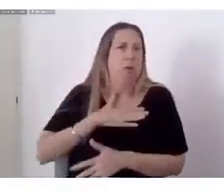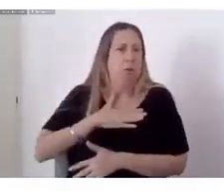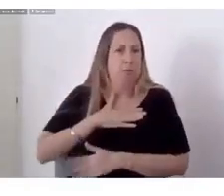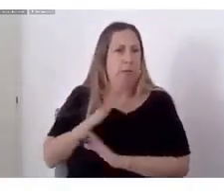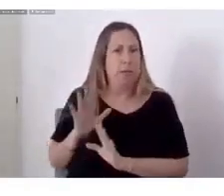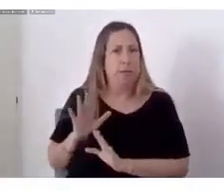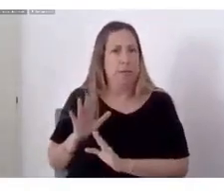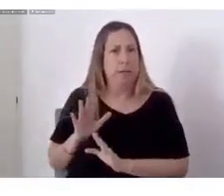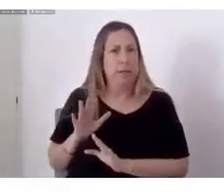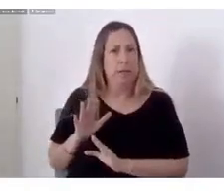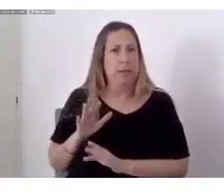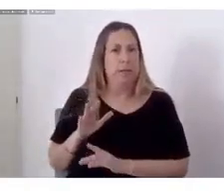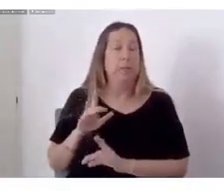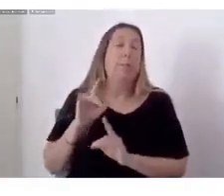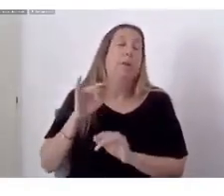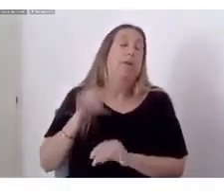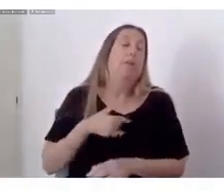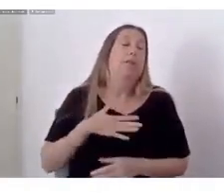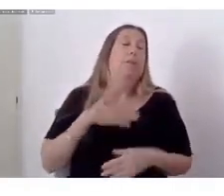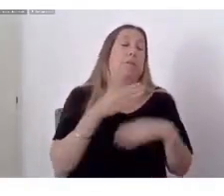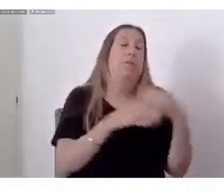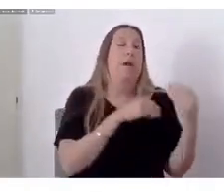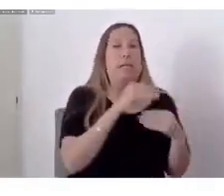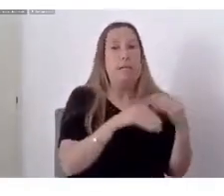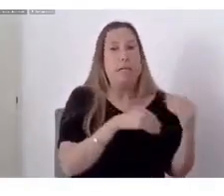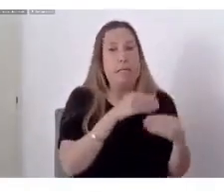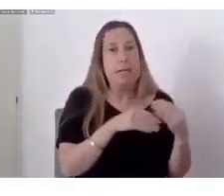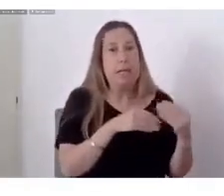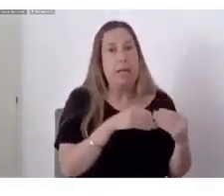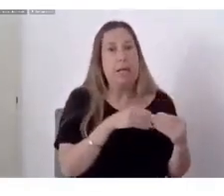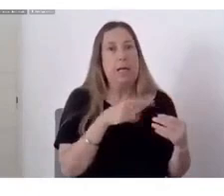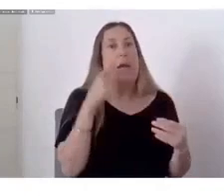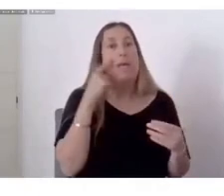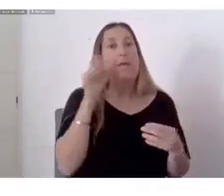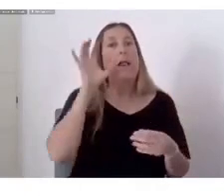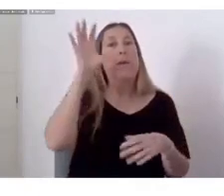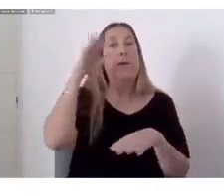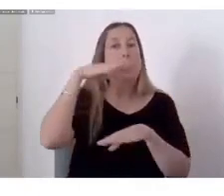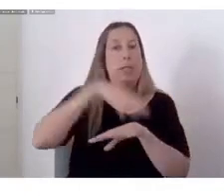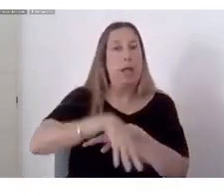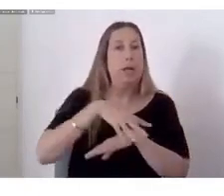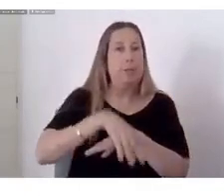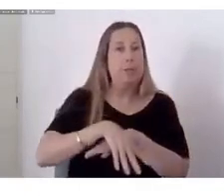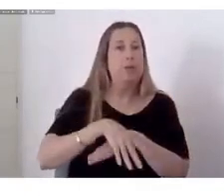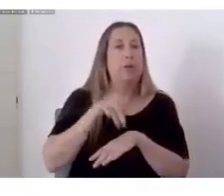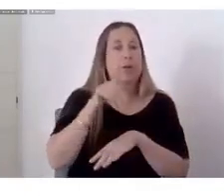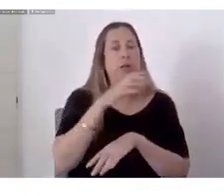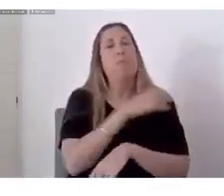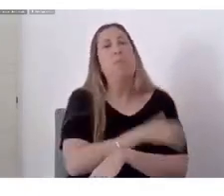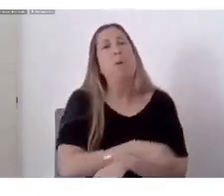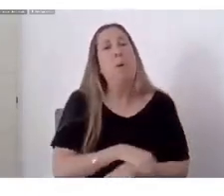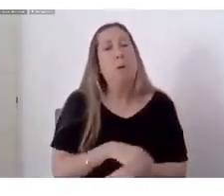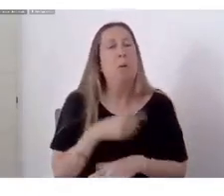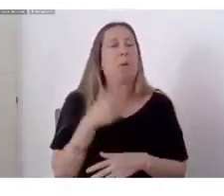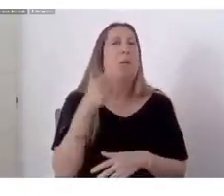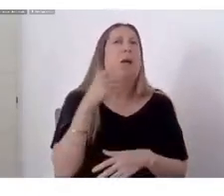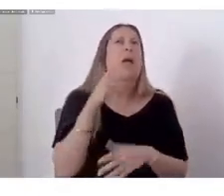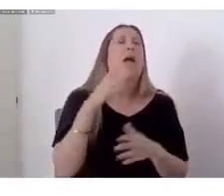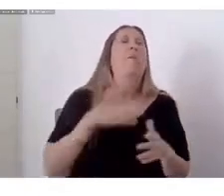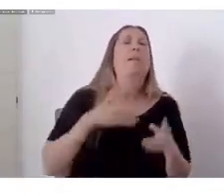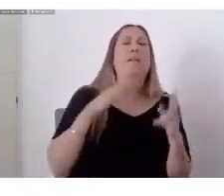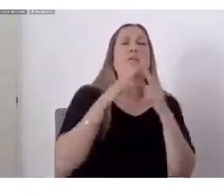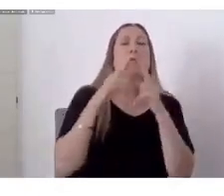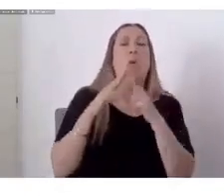Pero si por mi familia Que vive en misiones Que es pobre Por mis sobrinos Pero sobre todo Por mis